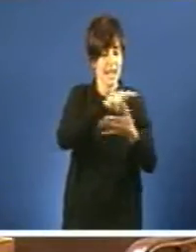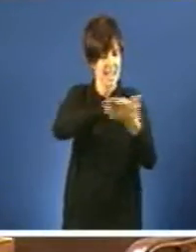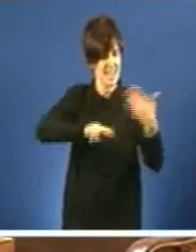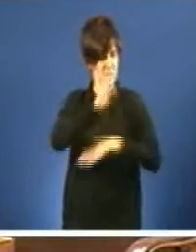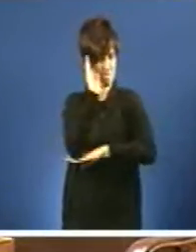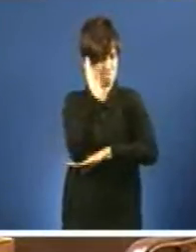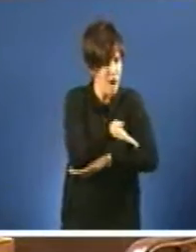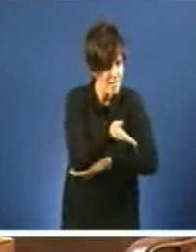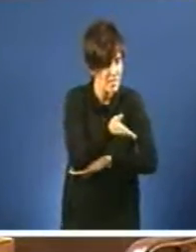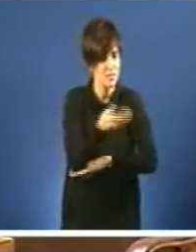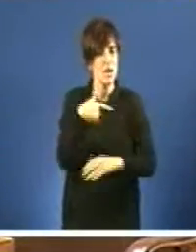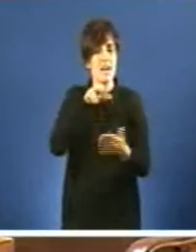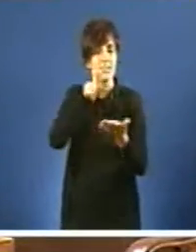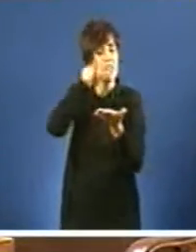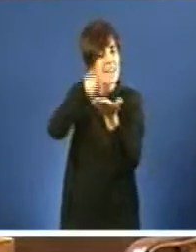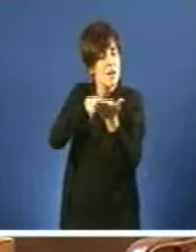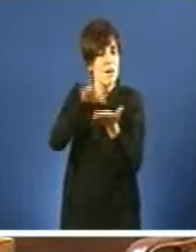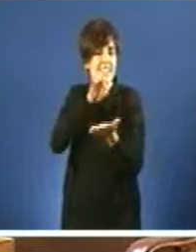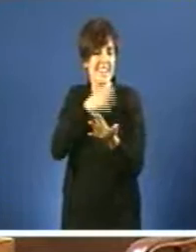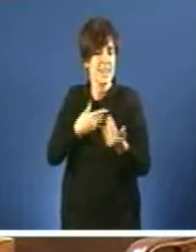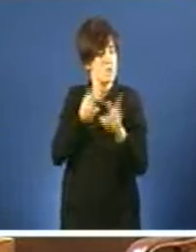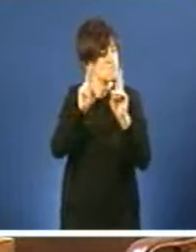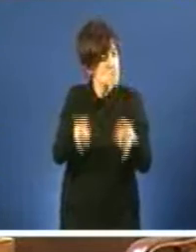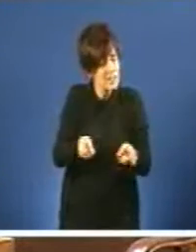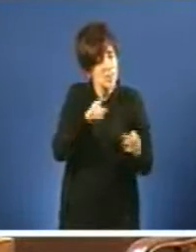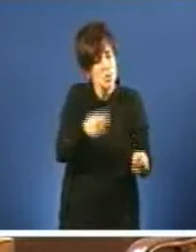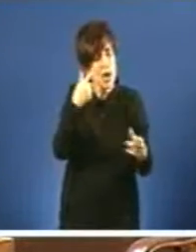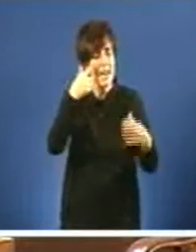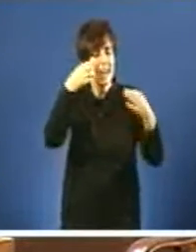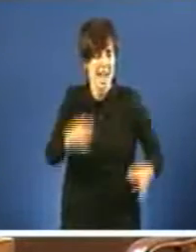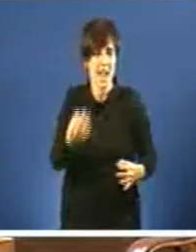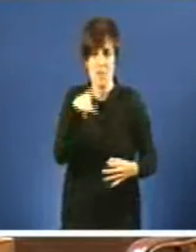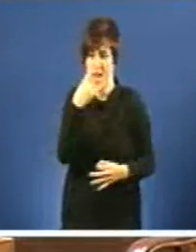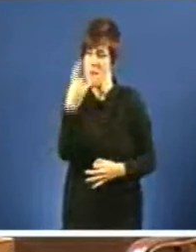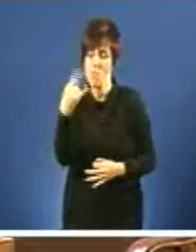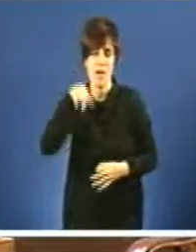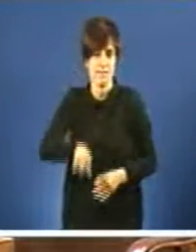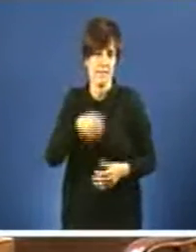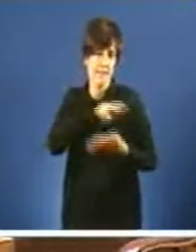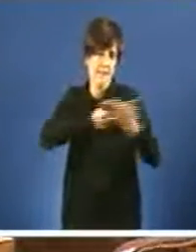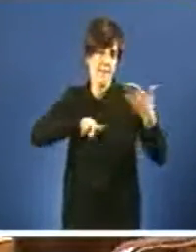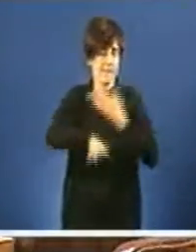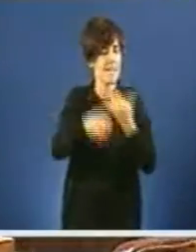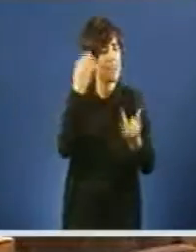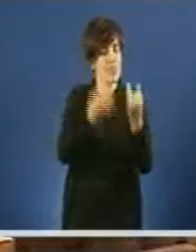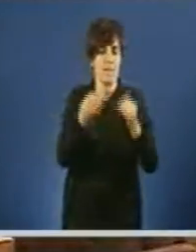morte o galego. Si de verdade ama este país, rectifique e acabe ca súas políticas lingüicidas.